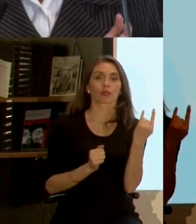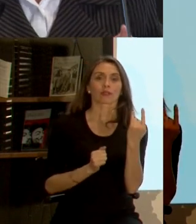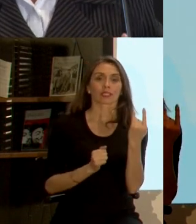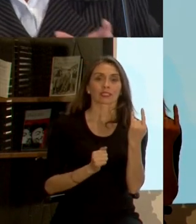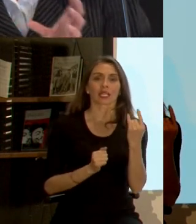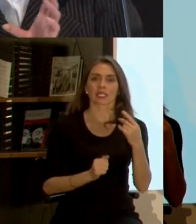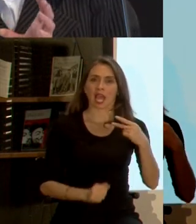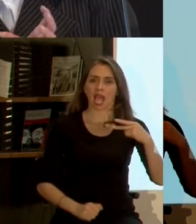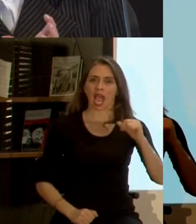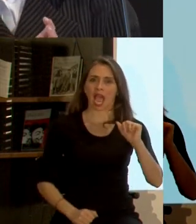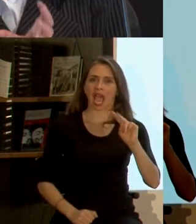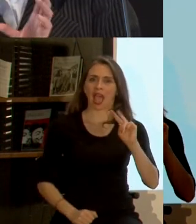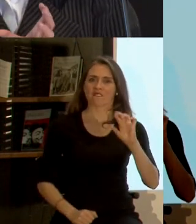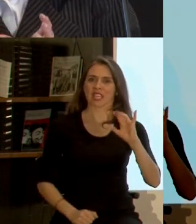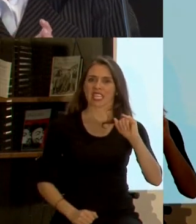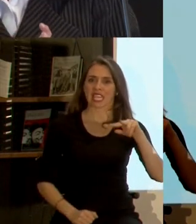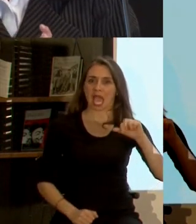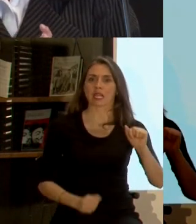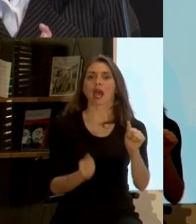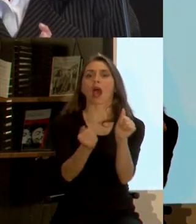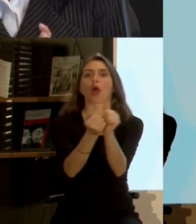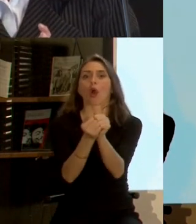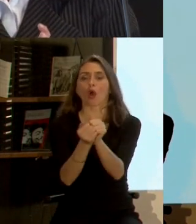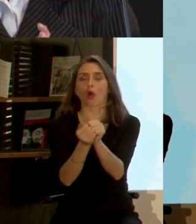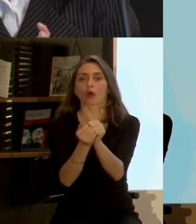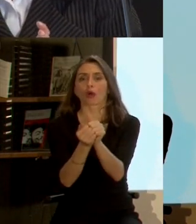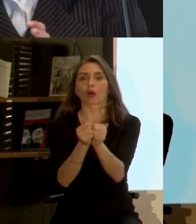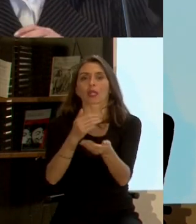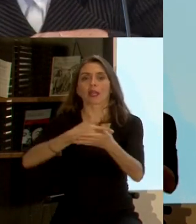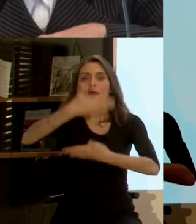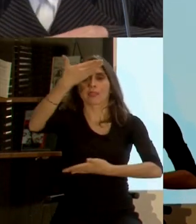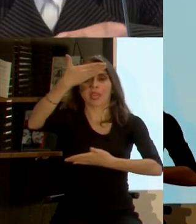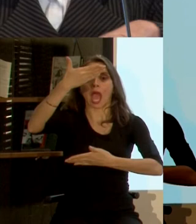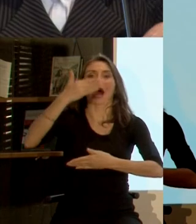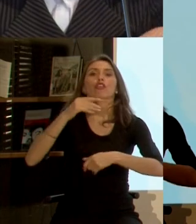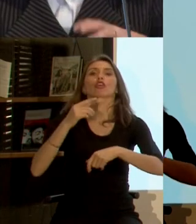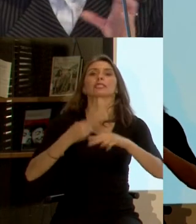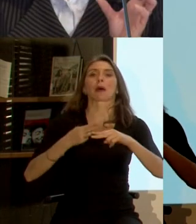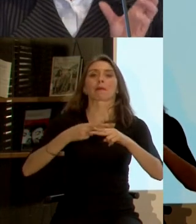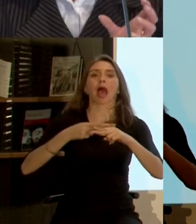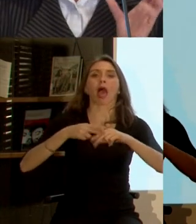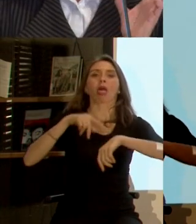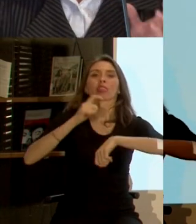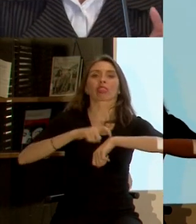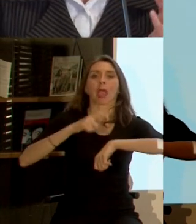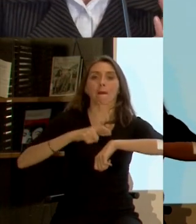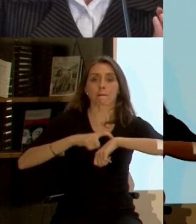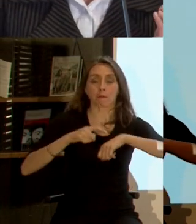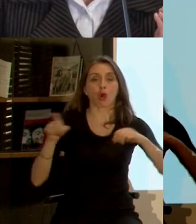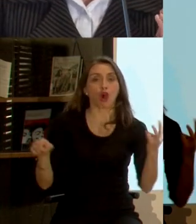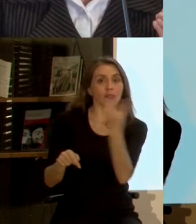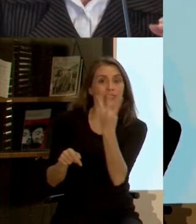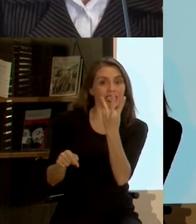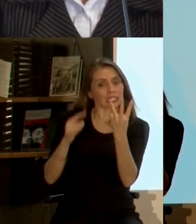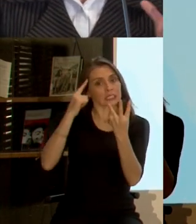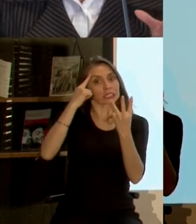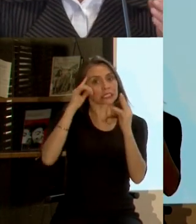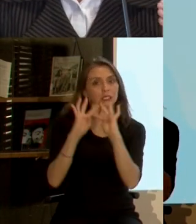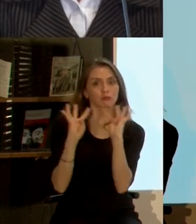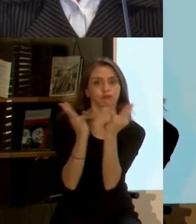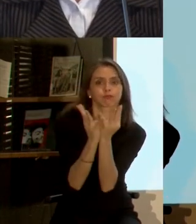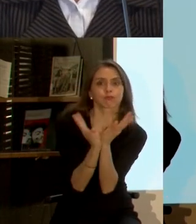Javeriana con el periódico El Tiempo crean un grupo